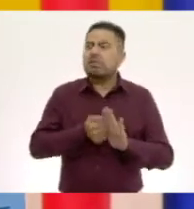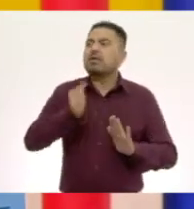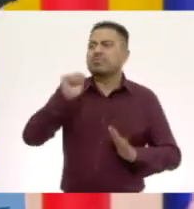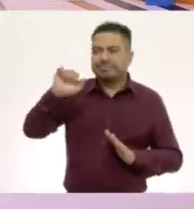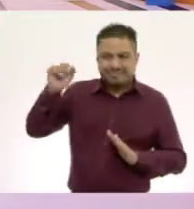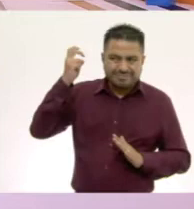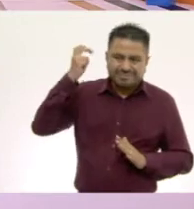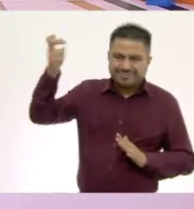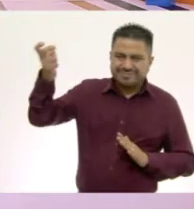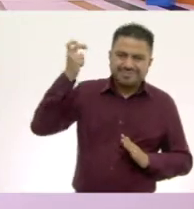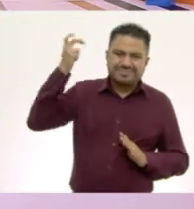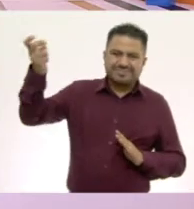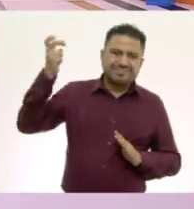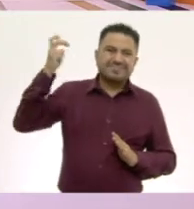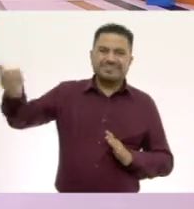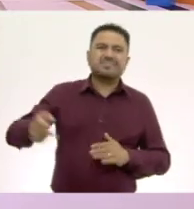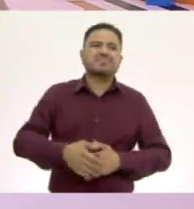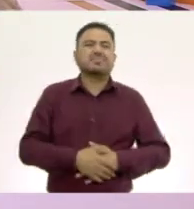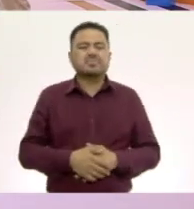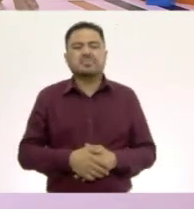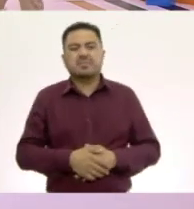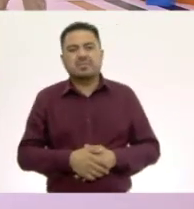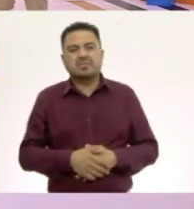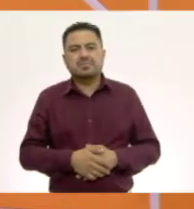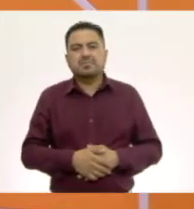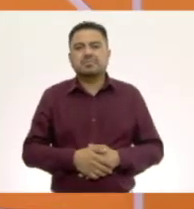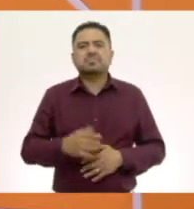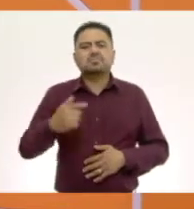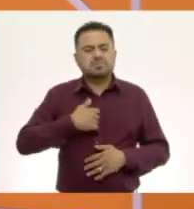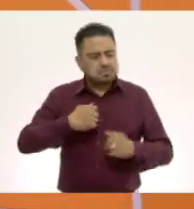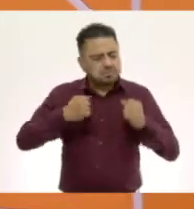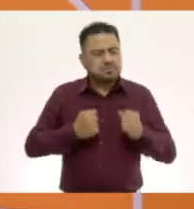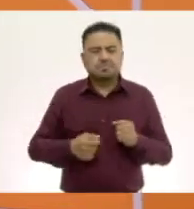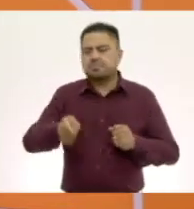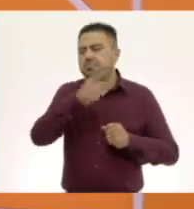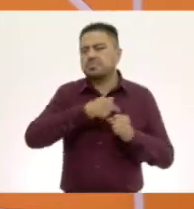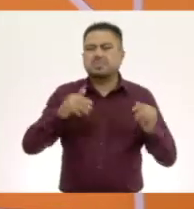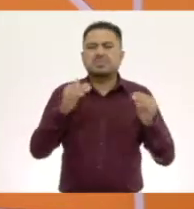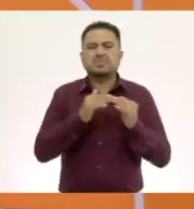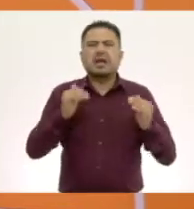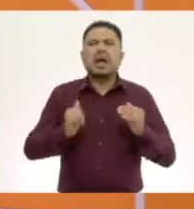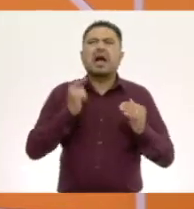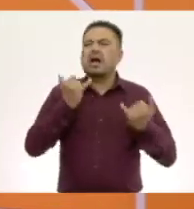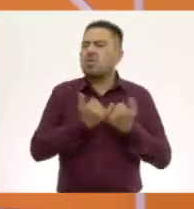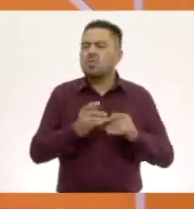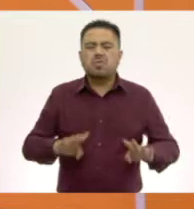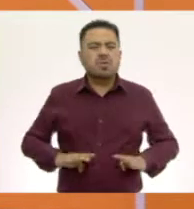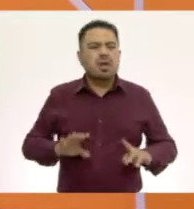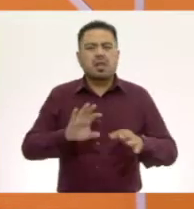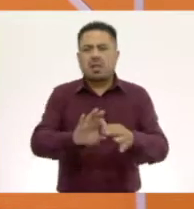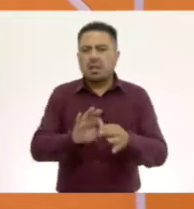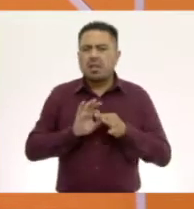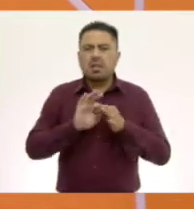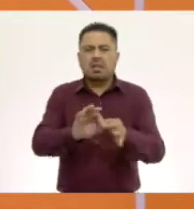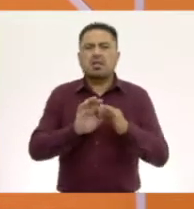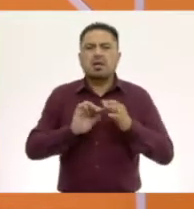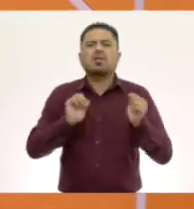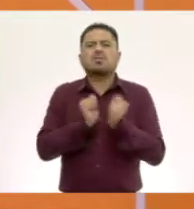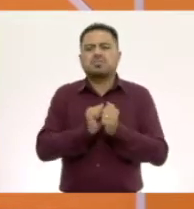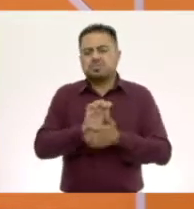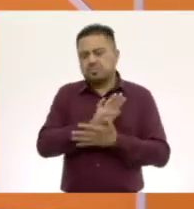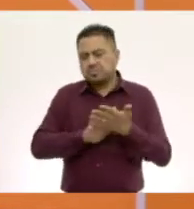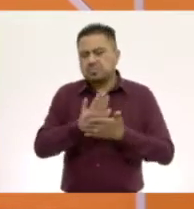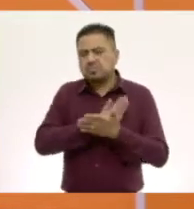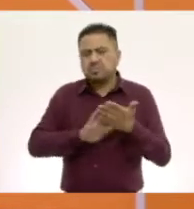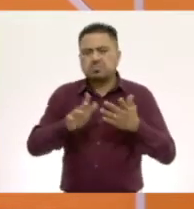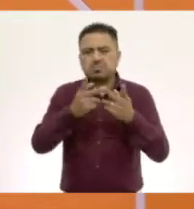Exactamente. Una nada más. Muchas gracias, Ale. Yo estoy seguro que en casa tienen algo parecido a esto. Con naque podemos lavar